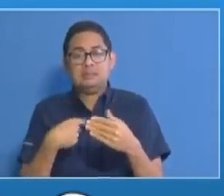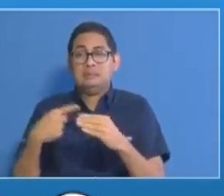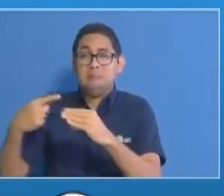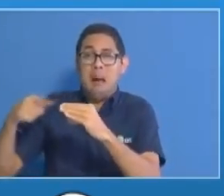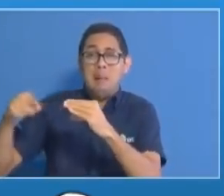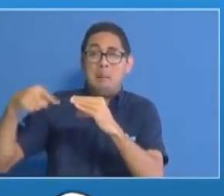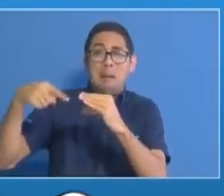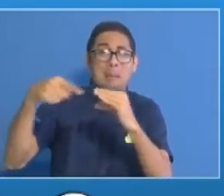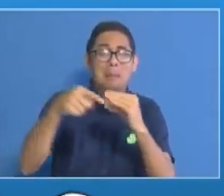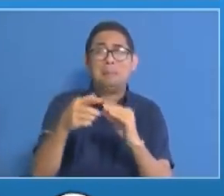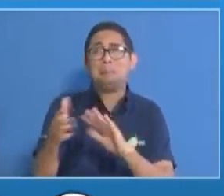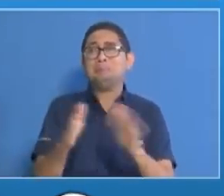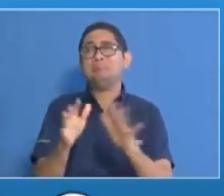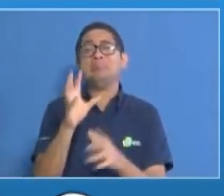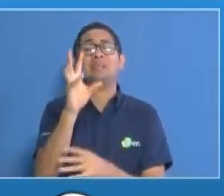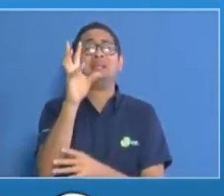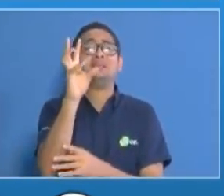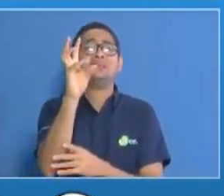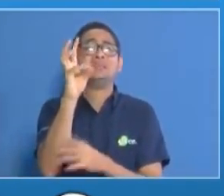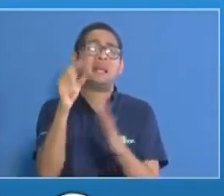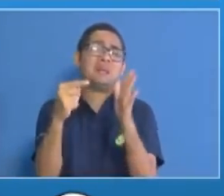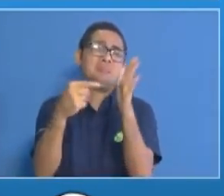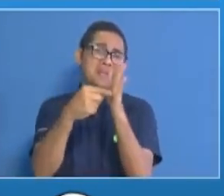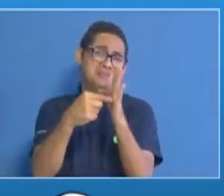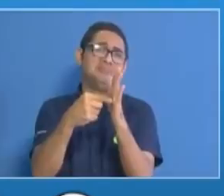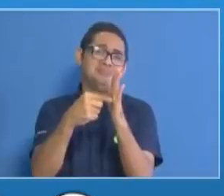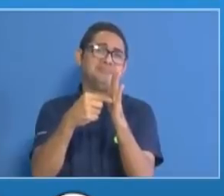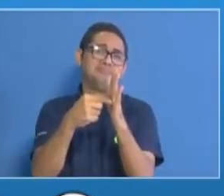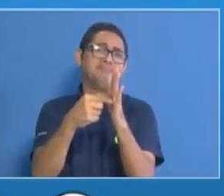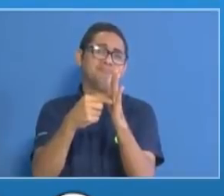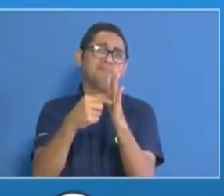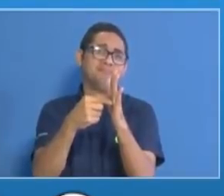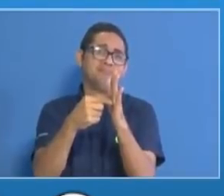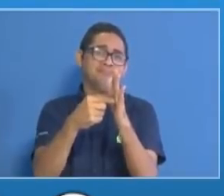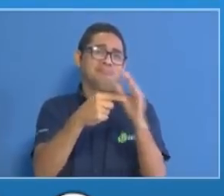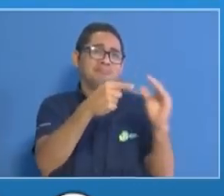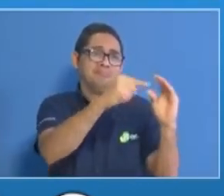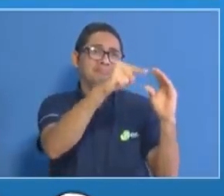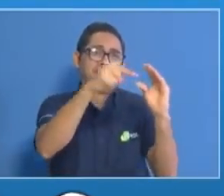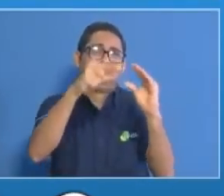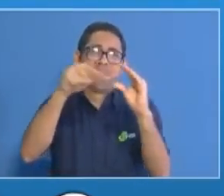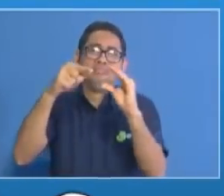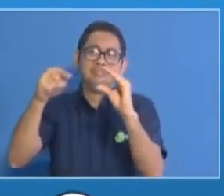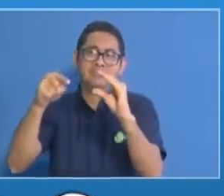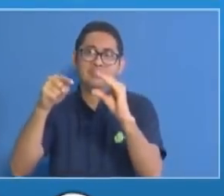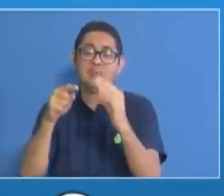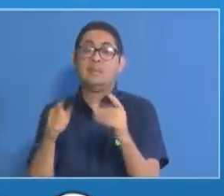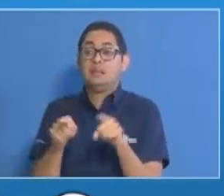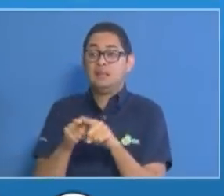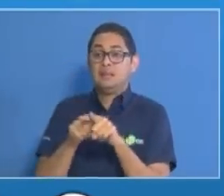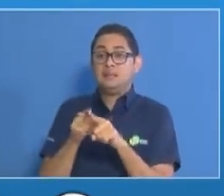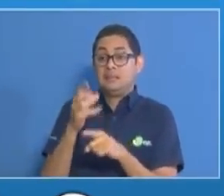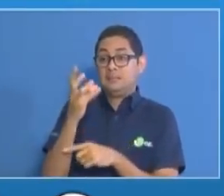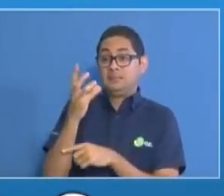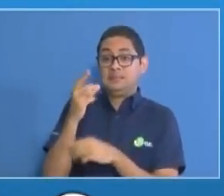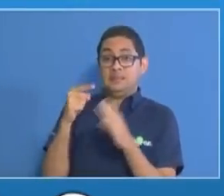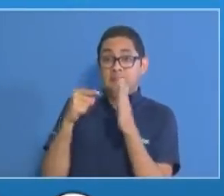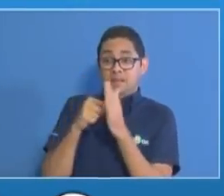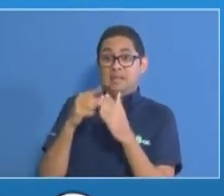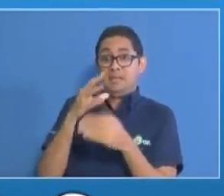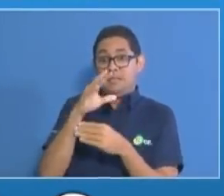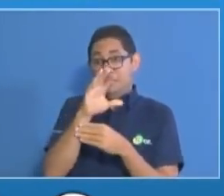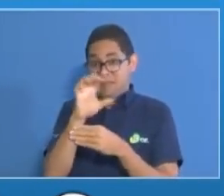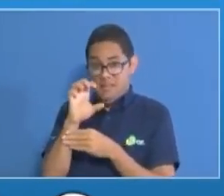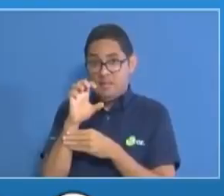un poco más de 6.000 medicamentos en su domicilio y tenemos 6.500 en proceso para